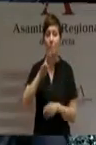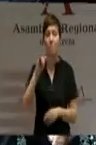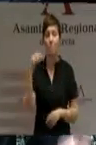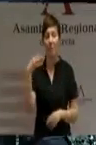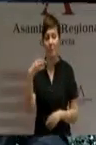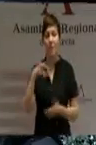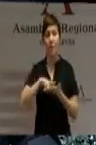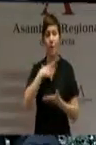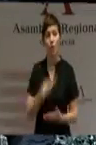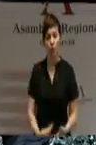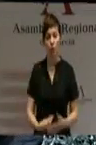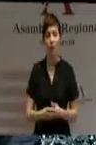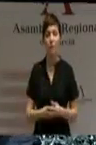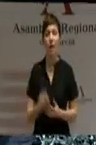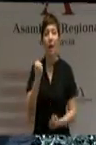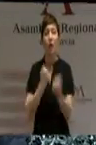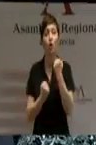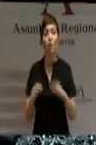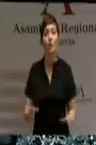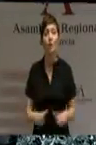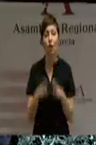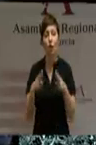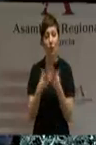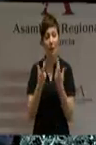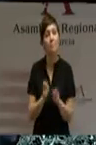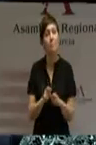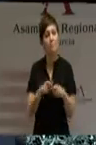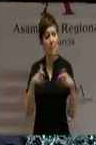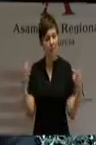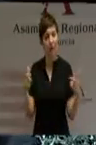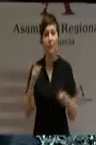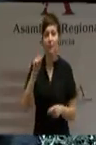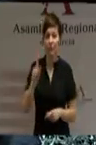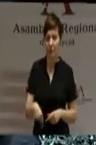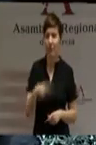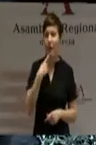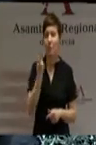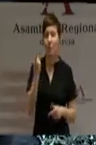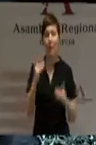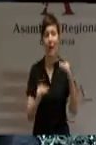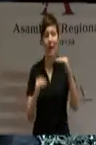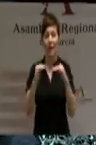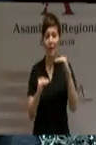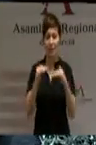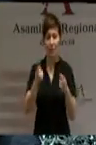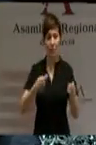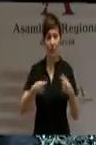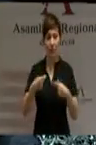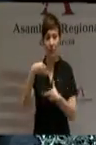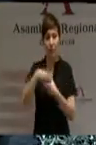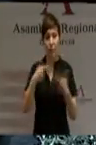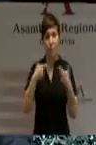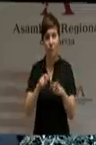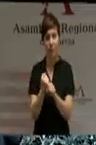La economía social, que sigue creciendo y contribuyendo al equilibrio del mercado de trabajo. Y el